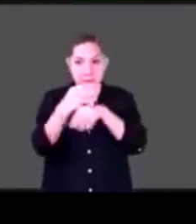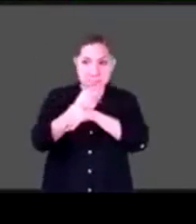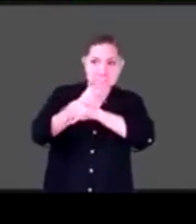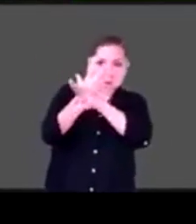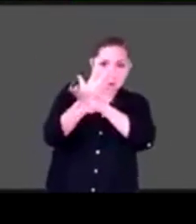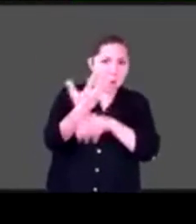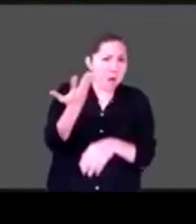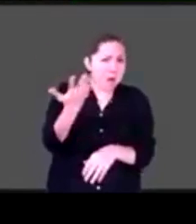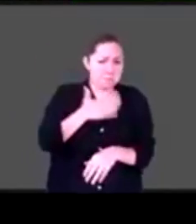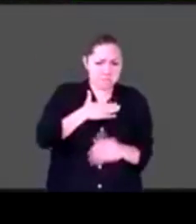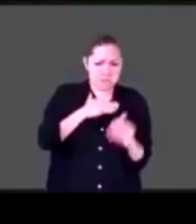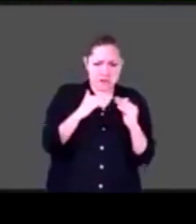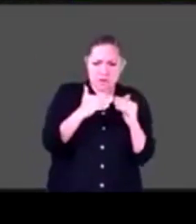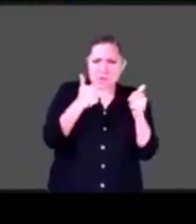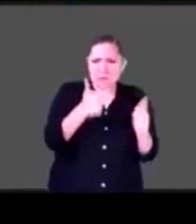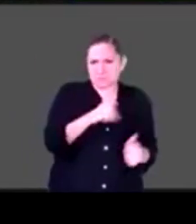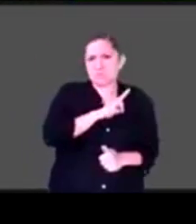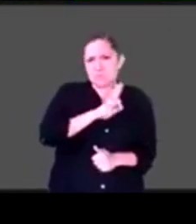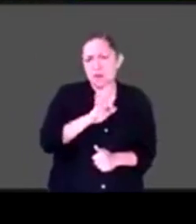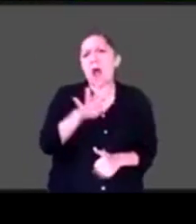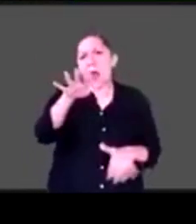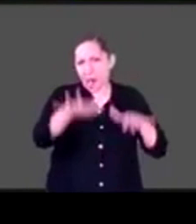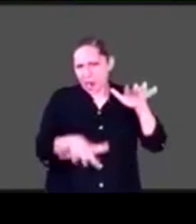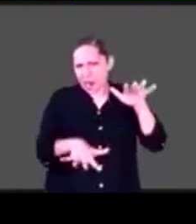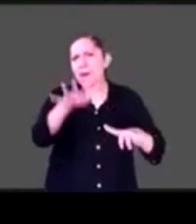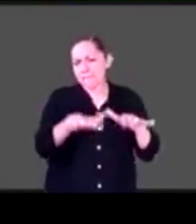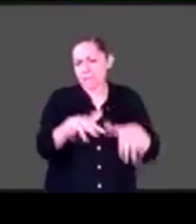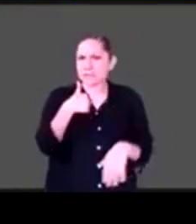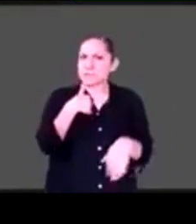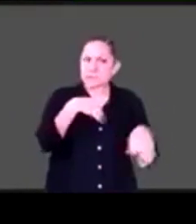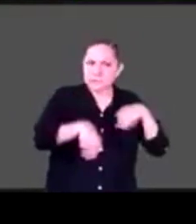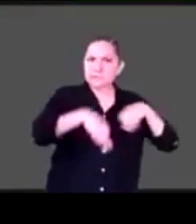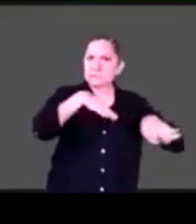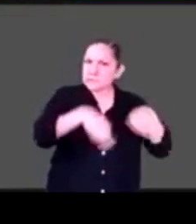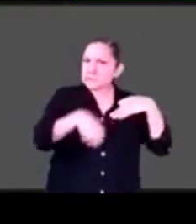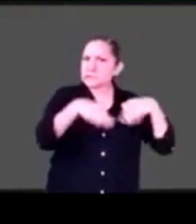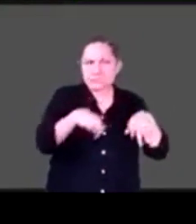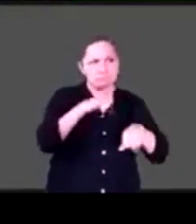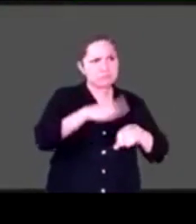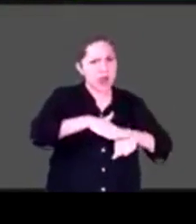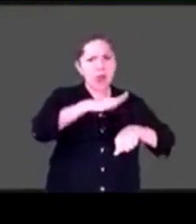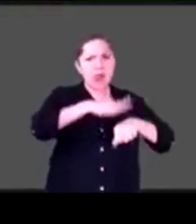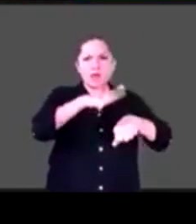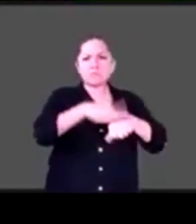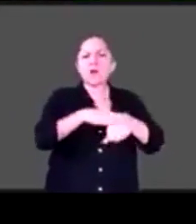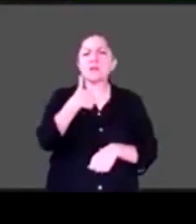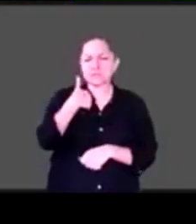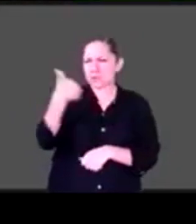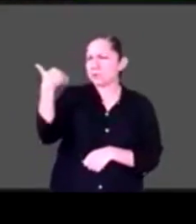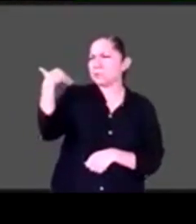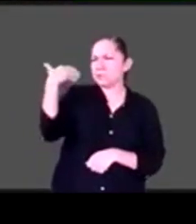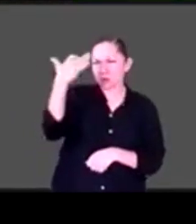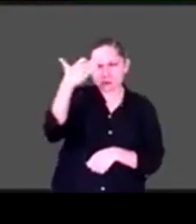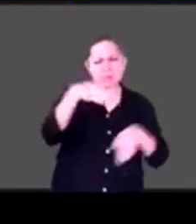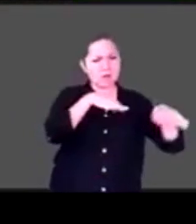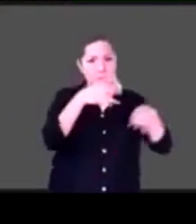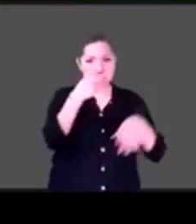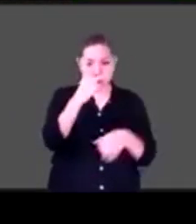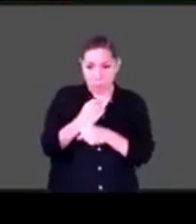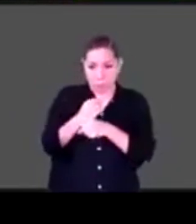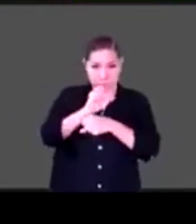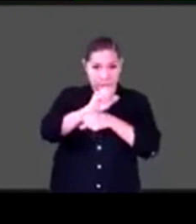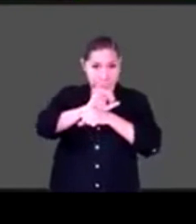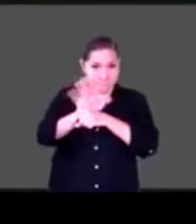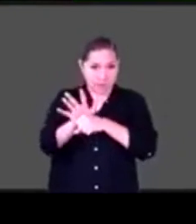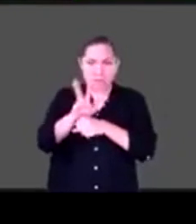bueno, yo teletrabajo hace tiempo, pero esta pandemia ha hecho que desde yo también hayamos tenido más trabajo que nunca, por ejemplo.